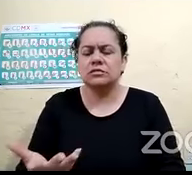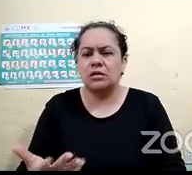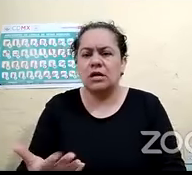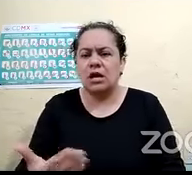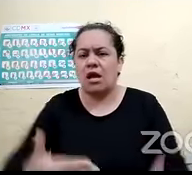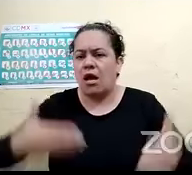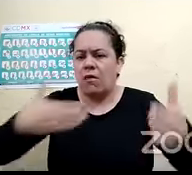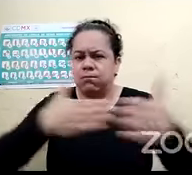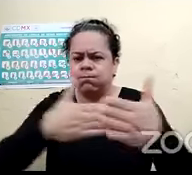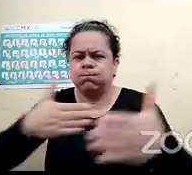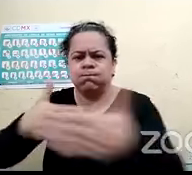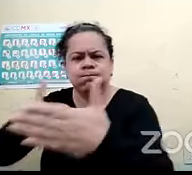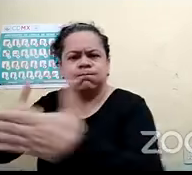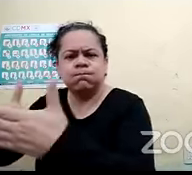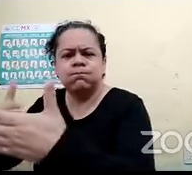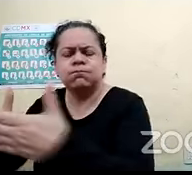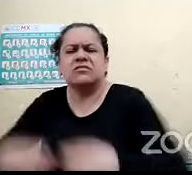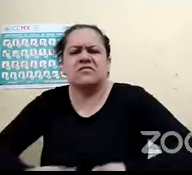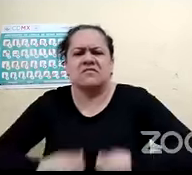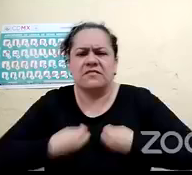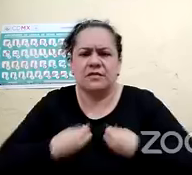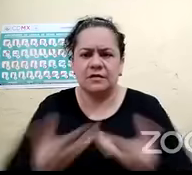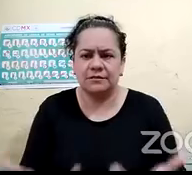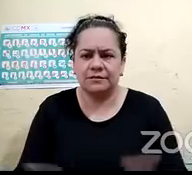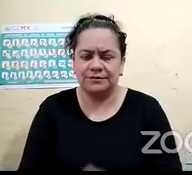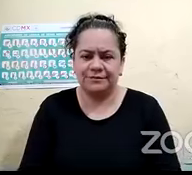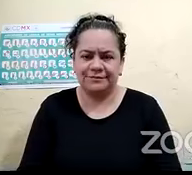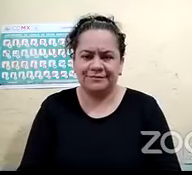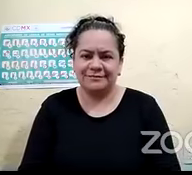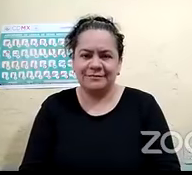las que te has enfrentado. Iris, el micrófono es tuyo.